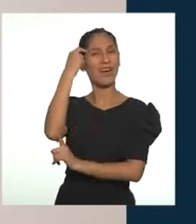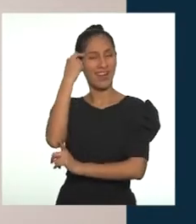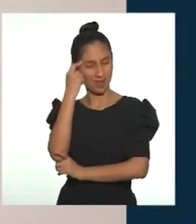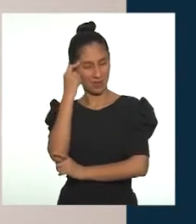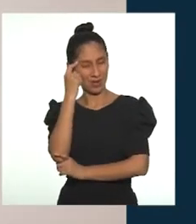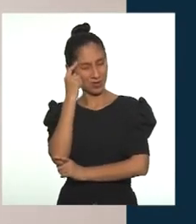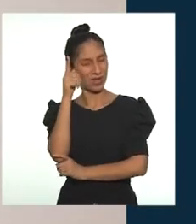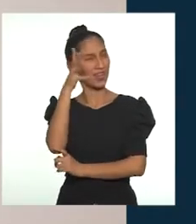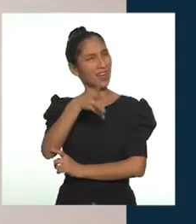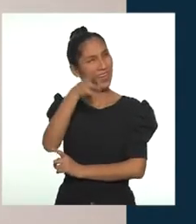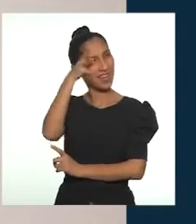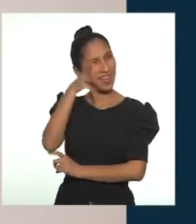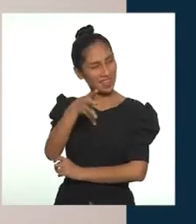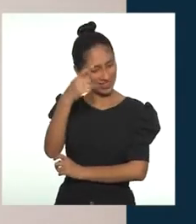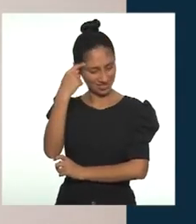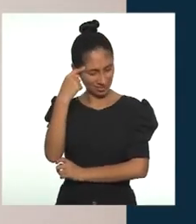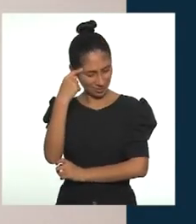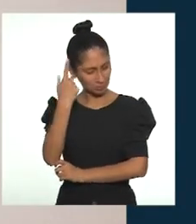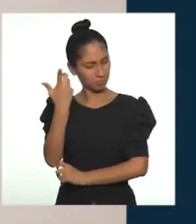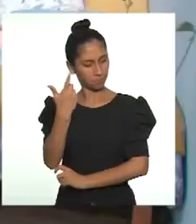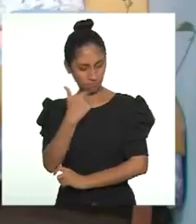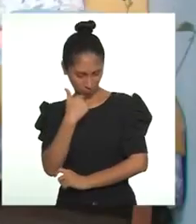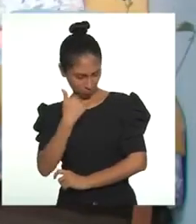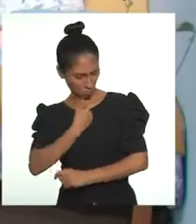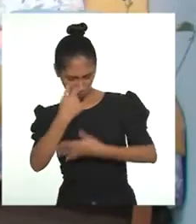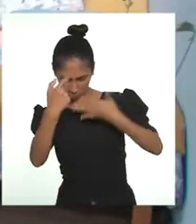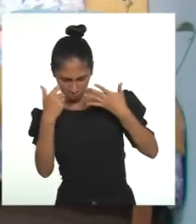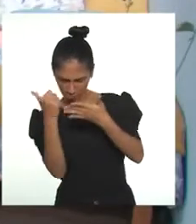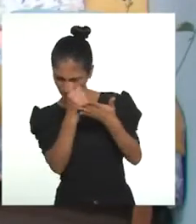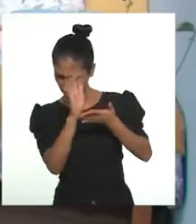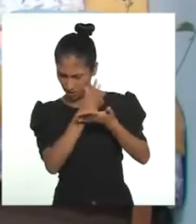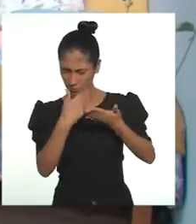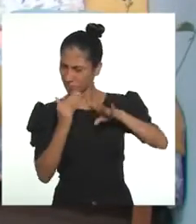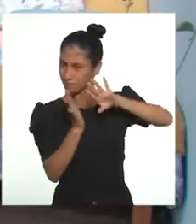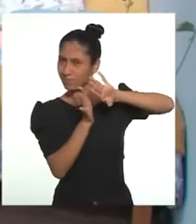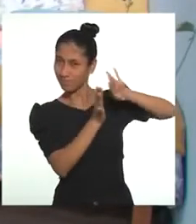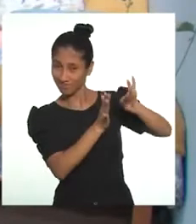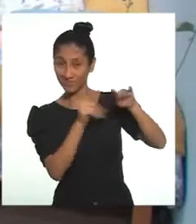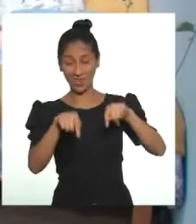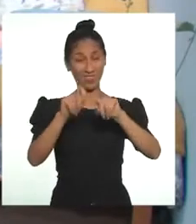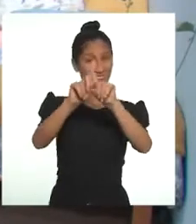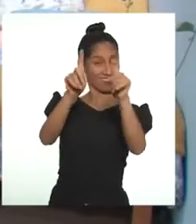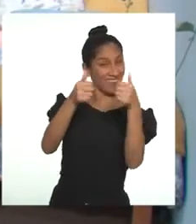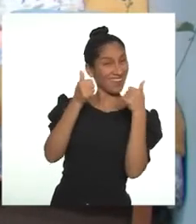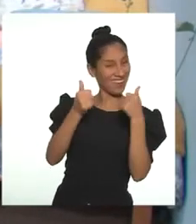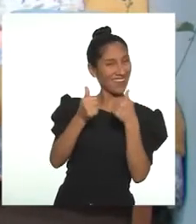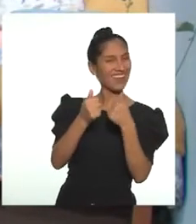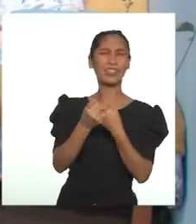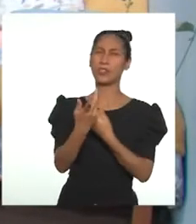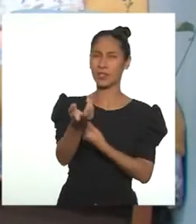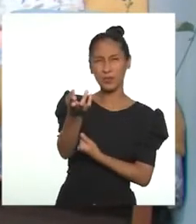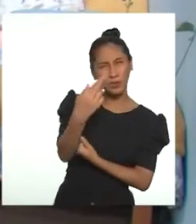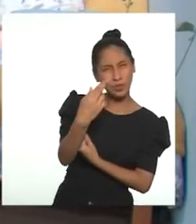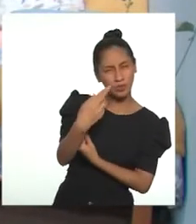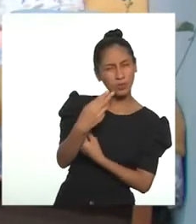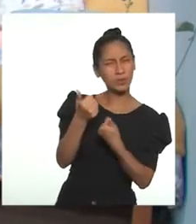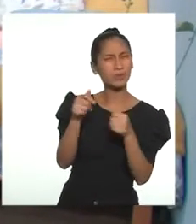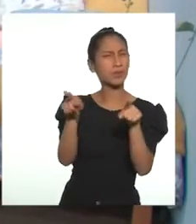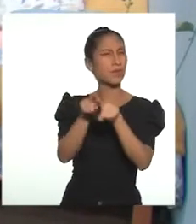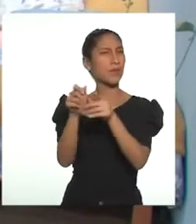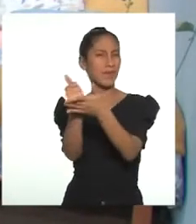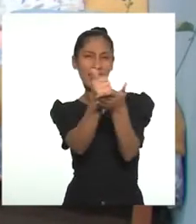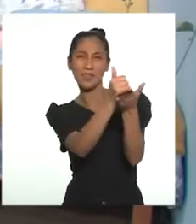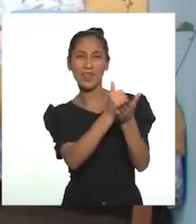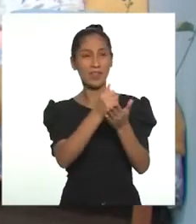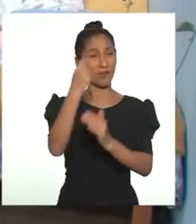que no te ayuda y con lo que no te va a favorecer. Esta entrevista me aclaró muchas cosas, pero también me ha ayudado a darme cuenta